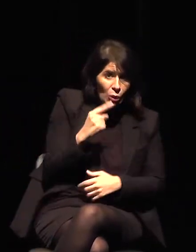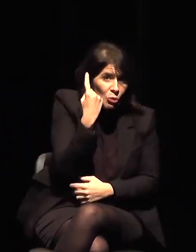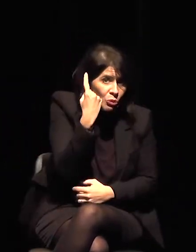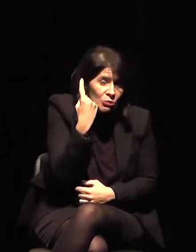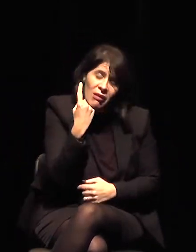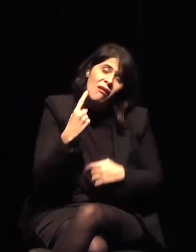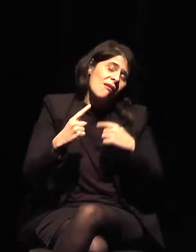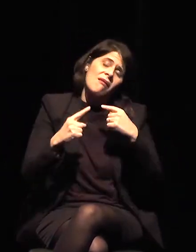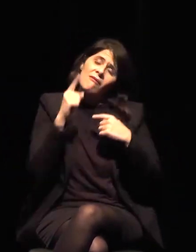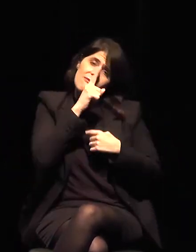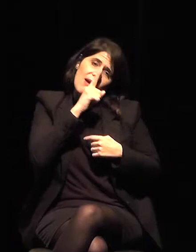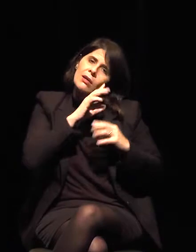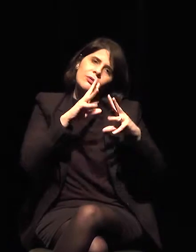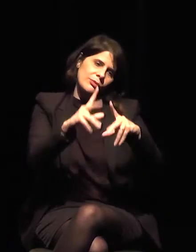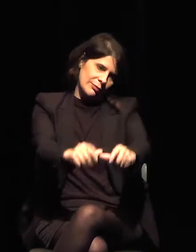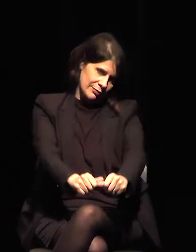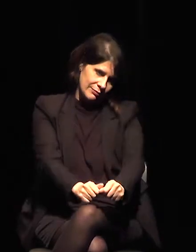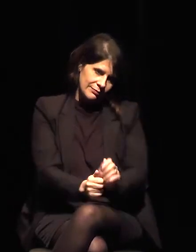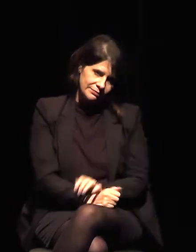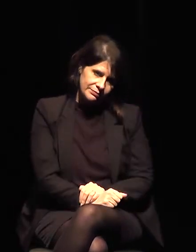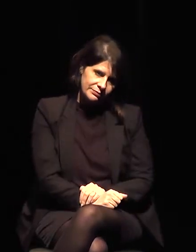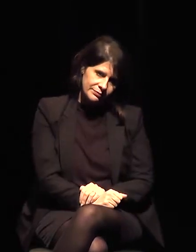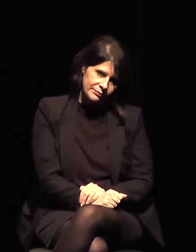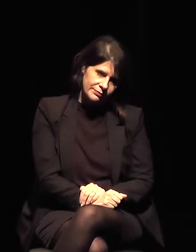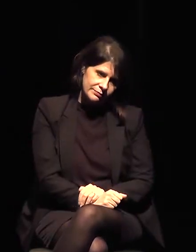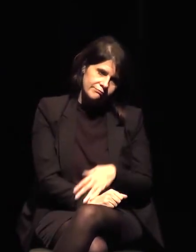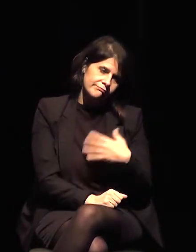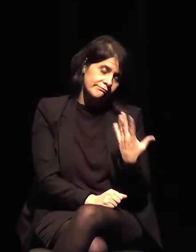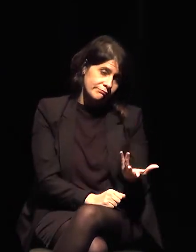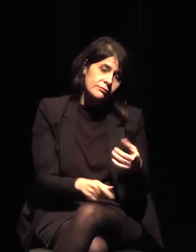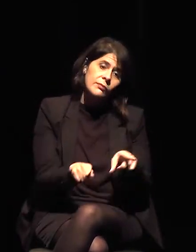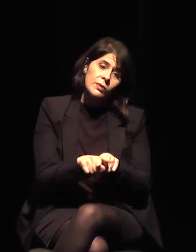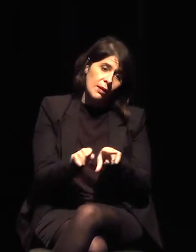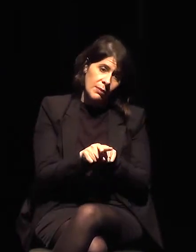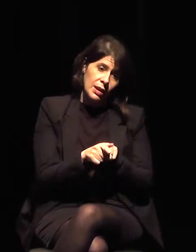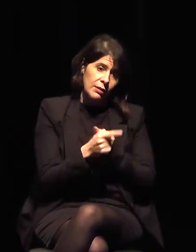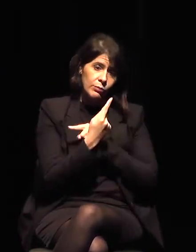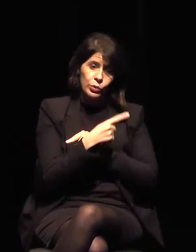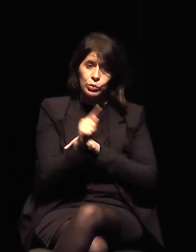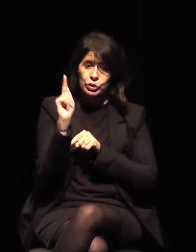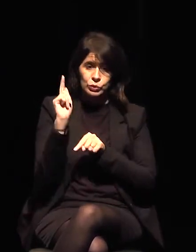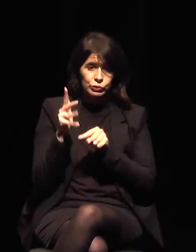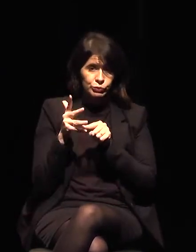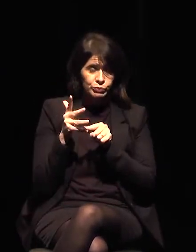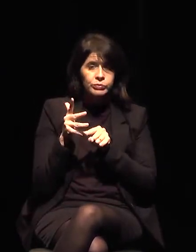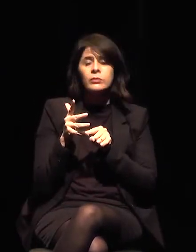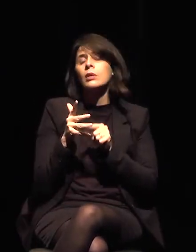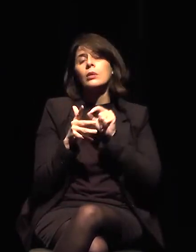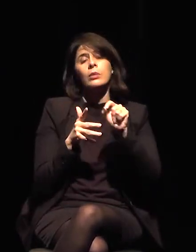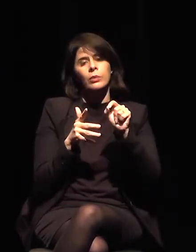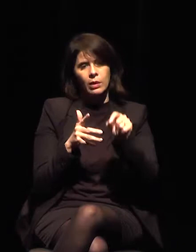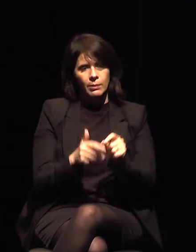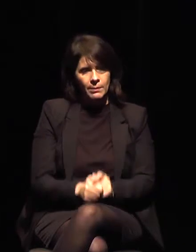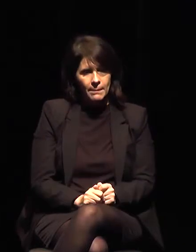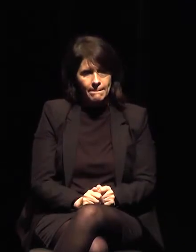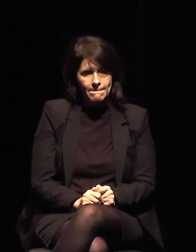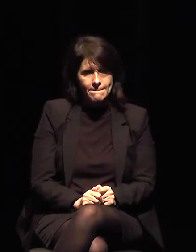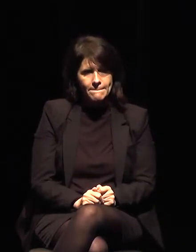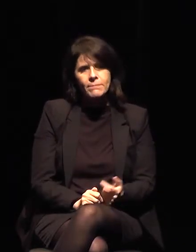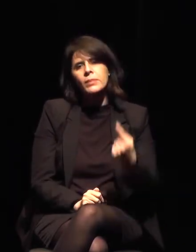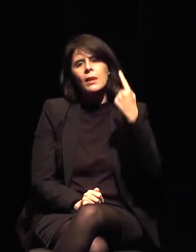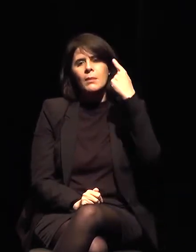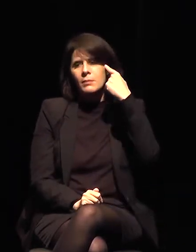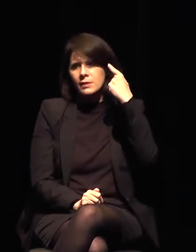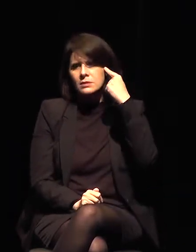Y por fin, pero no concluyendo mi presentación, hay que pensar en cómo contribuir,